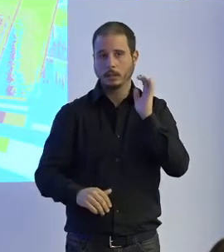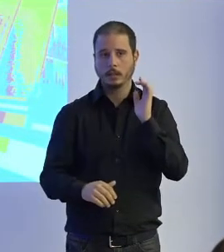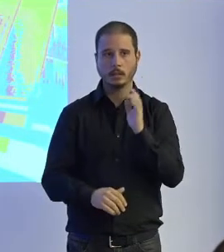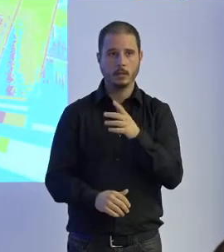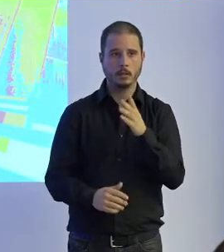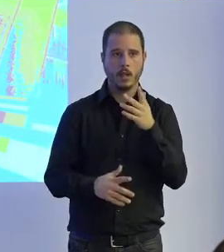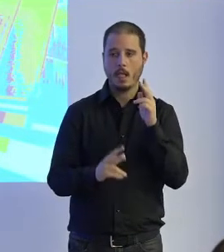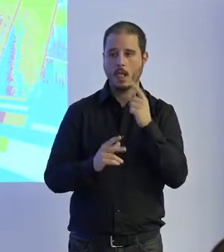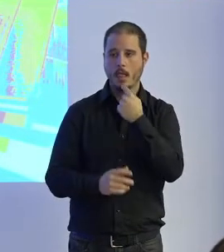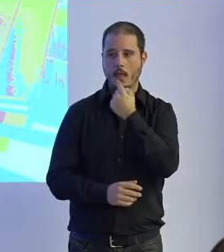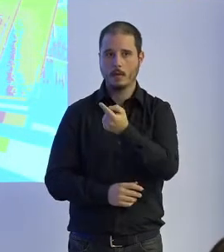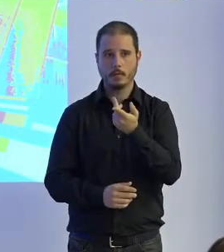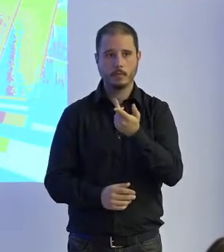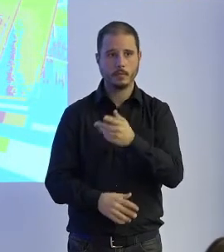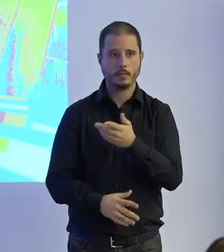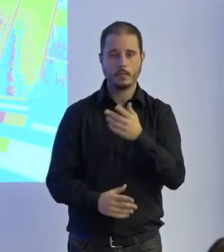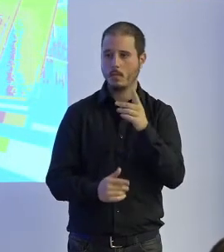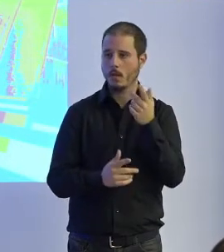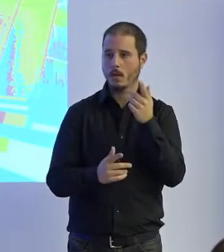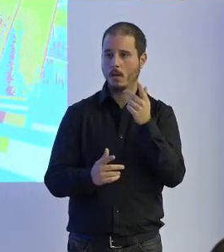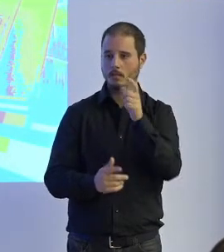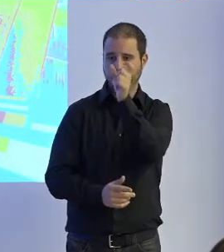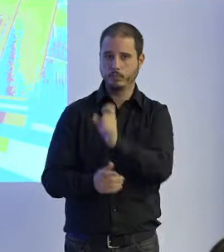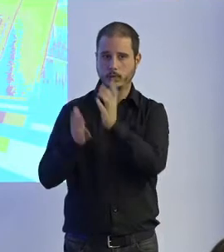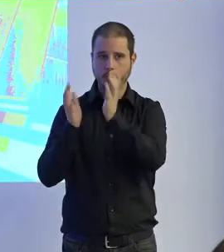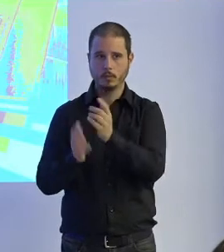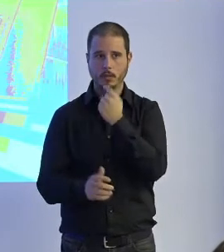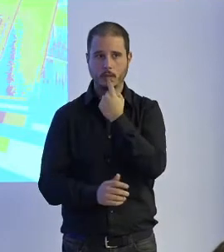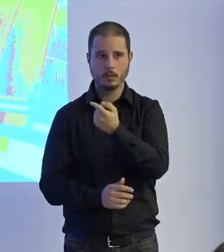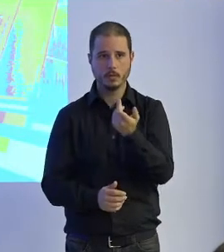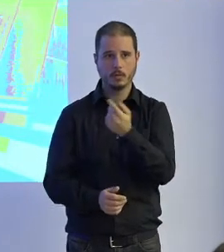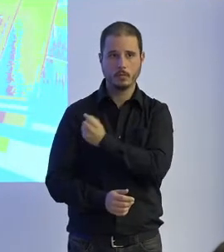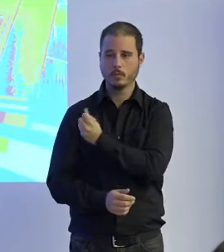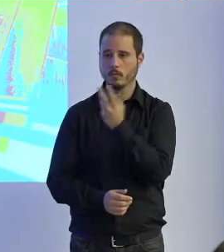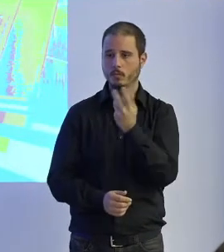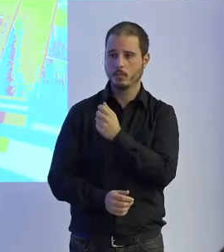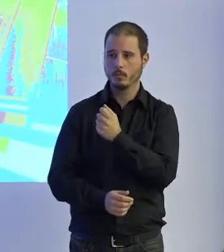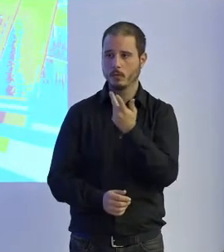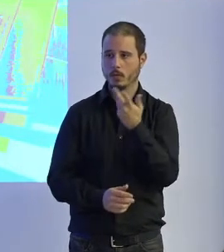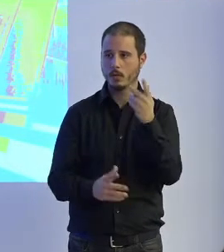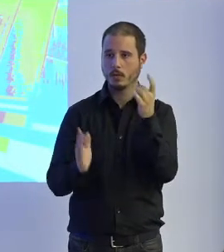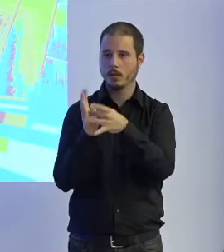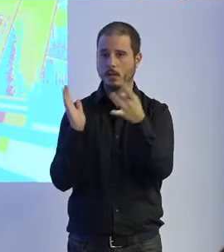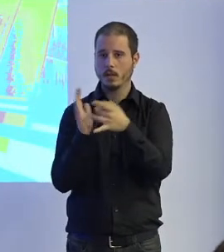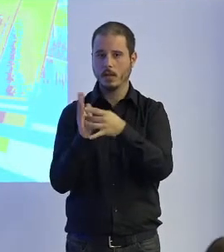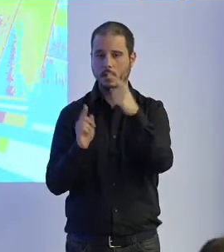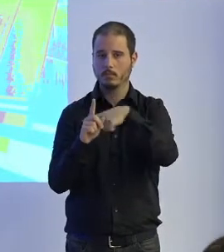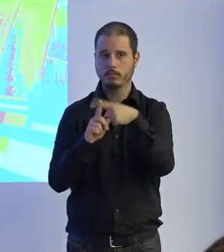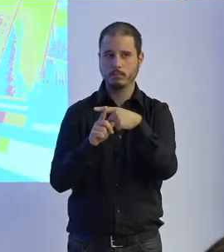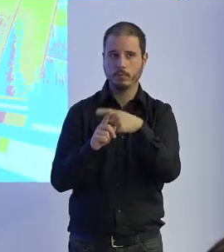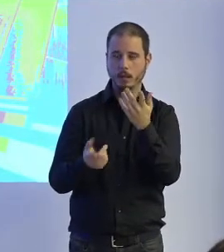en contraste con terapeutas dicen bueno cuántos Locomac tienes en tu es un barchamo de calidad prácticamente de